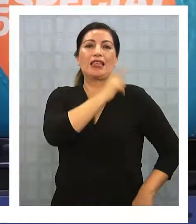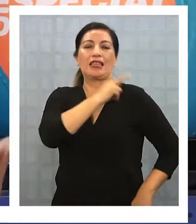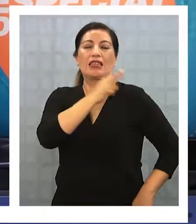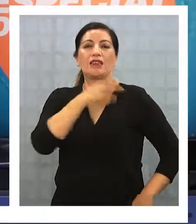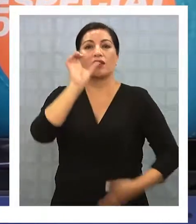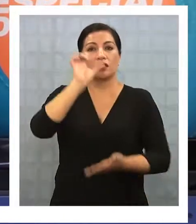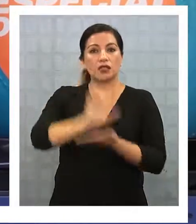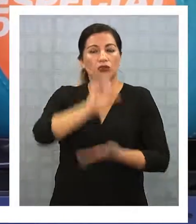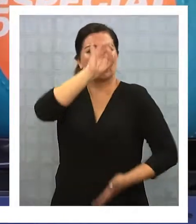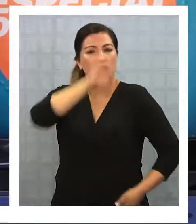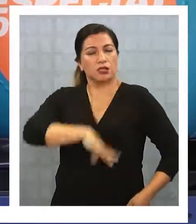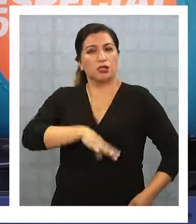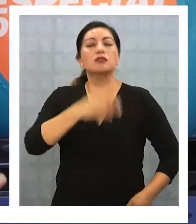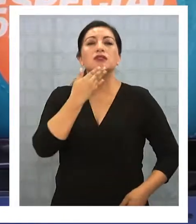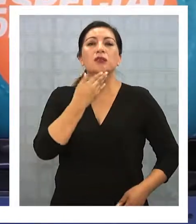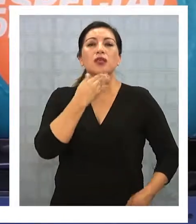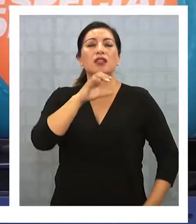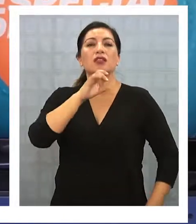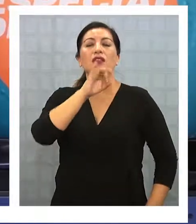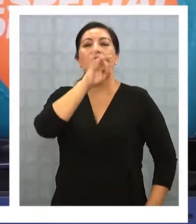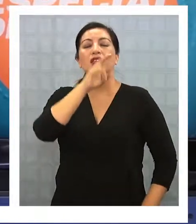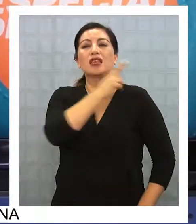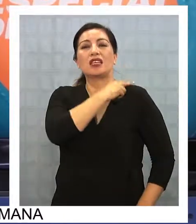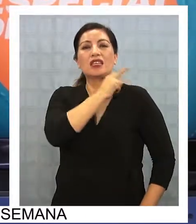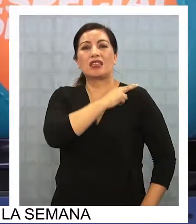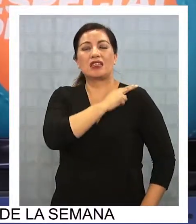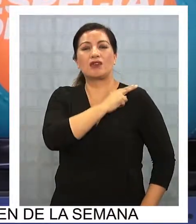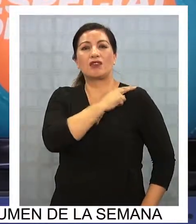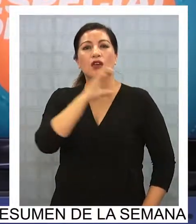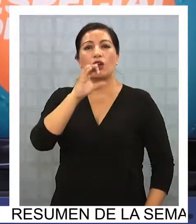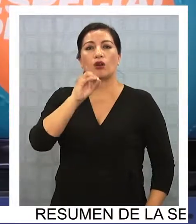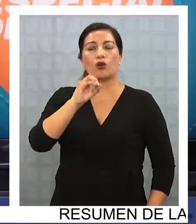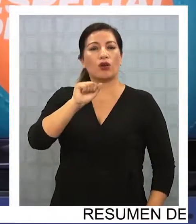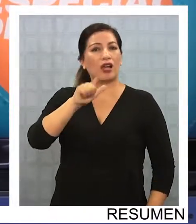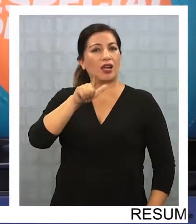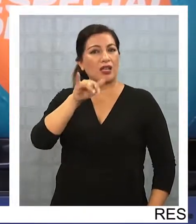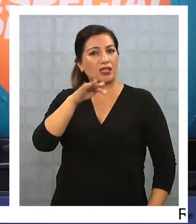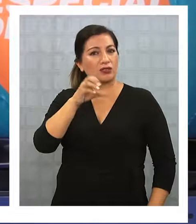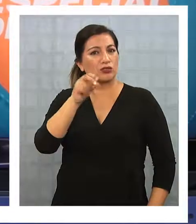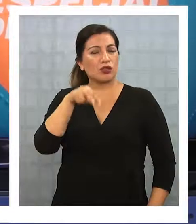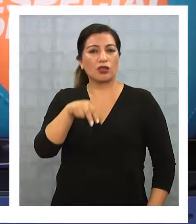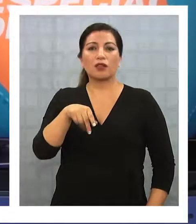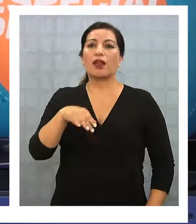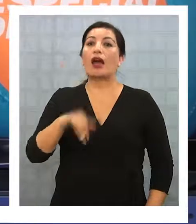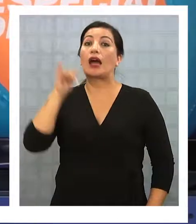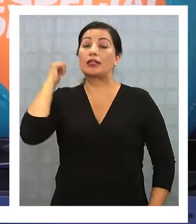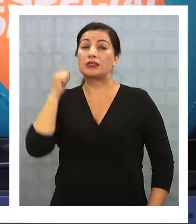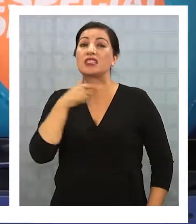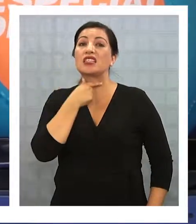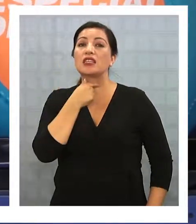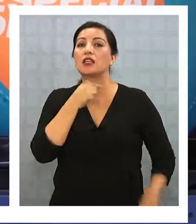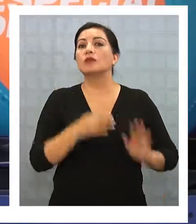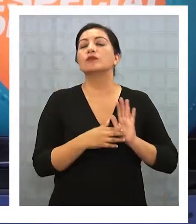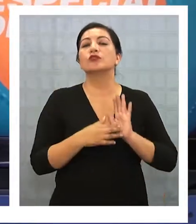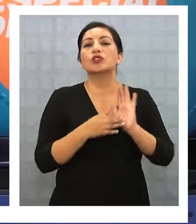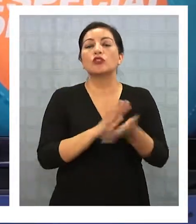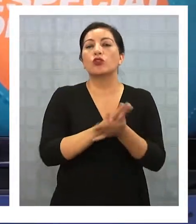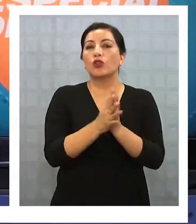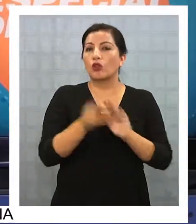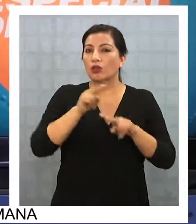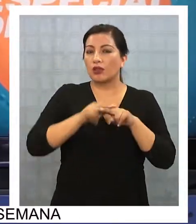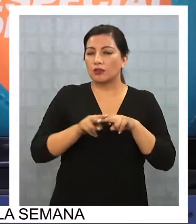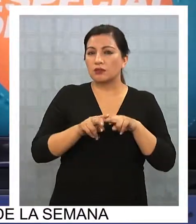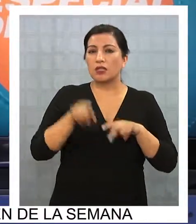jefa de estado y es jefa de gobierno en Chile ser también jefa de coalición ayer trató de hacerlo trató de mostrar un camino pero con una coalición